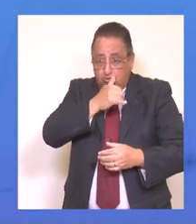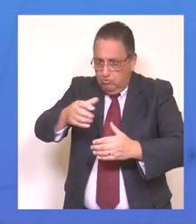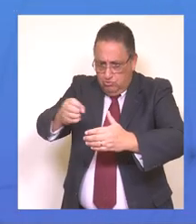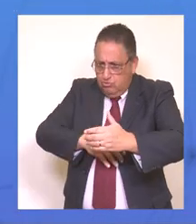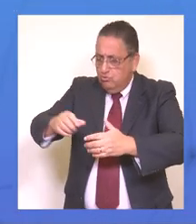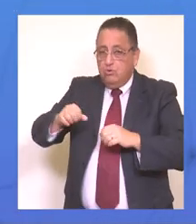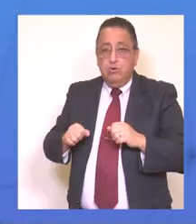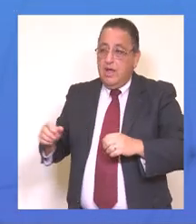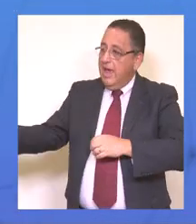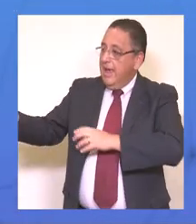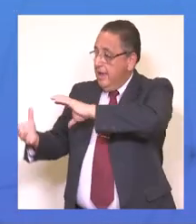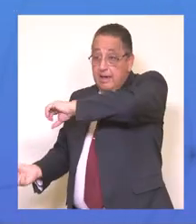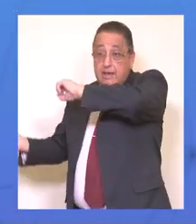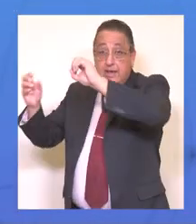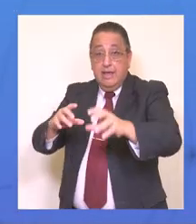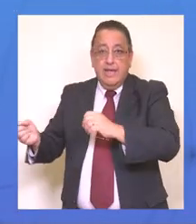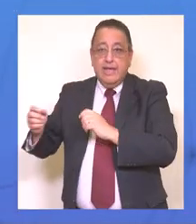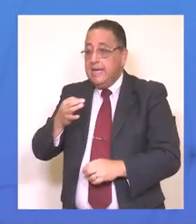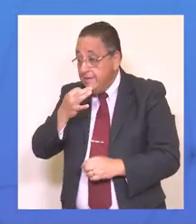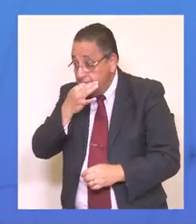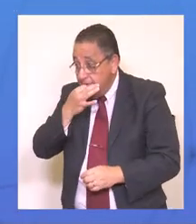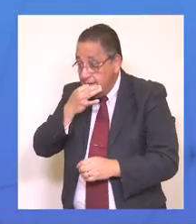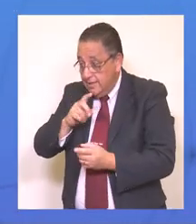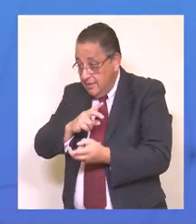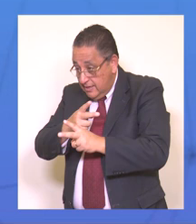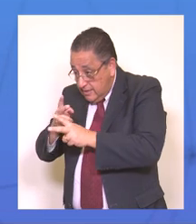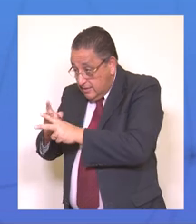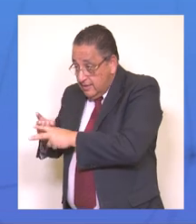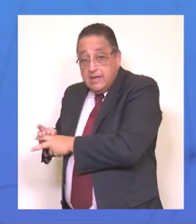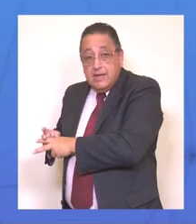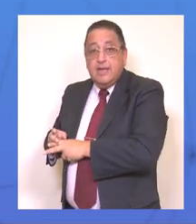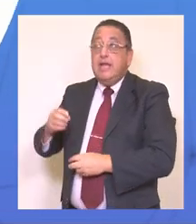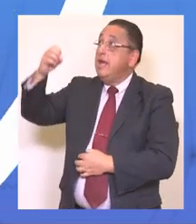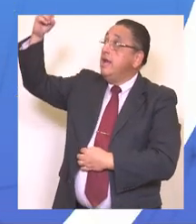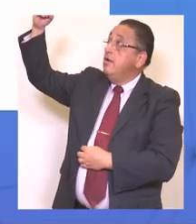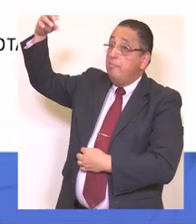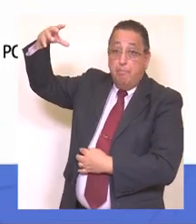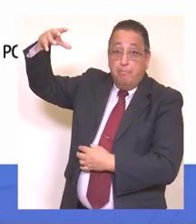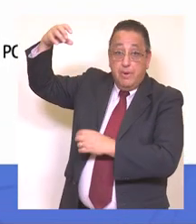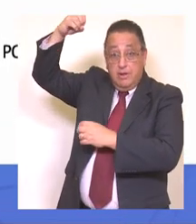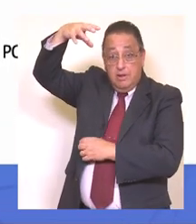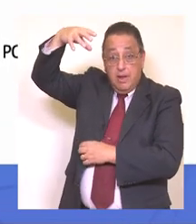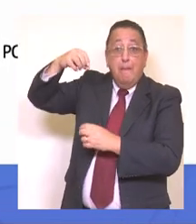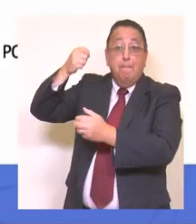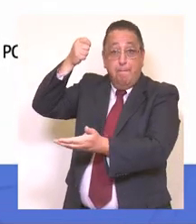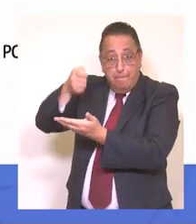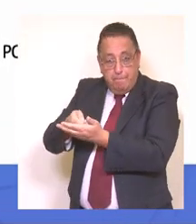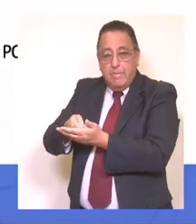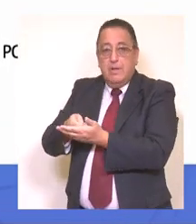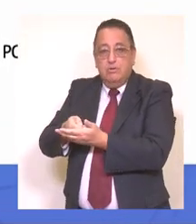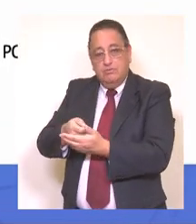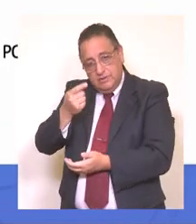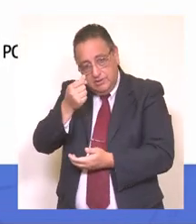también el pago por consumo de alumbrado público, lo cual ustedes pueden ver en los gráficos que se muestran a continuación.